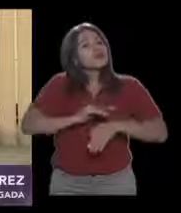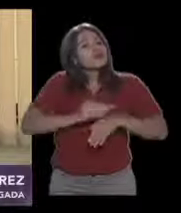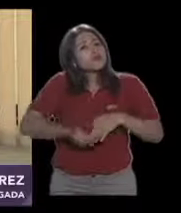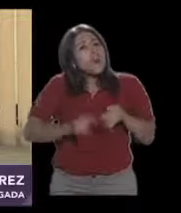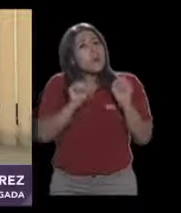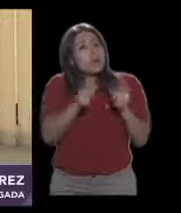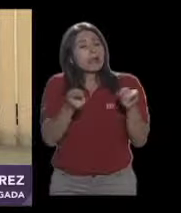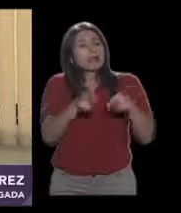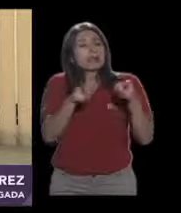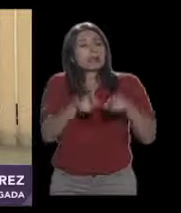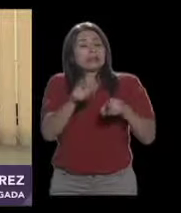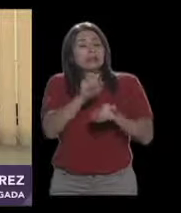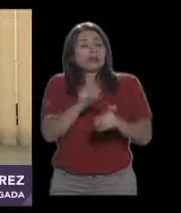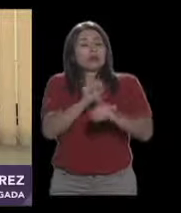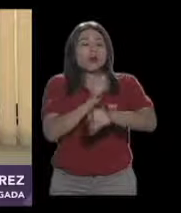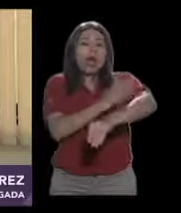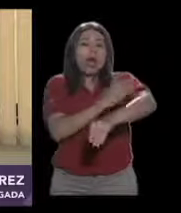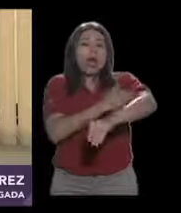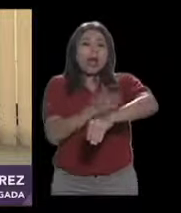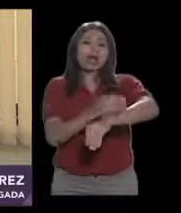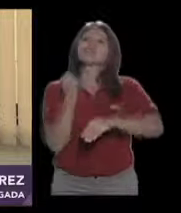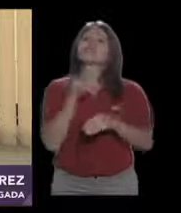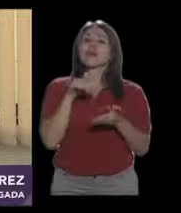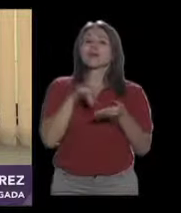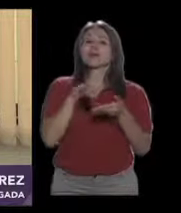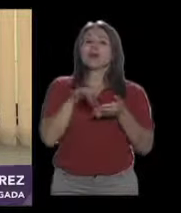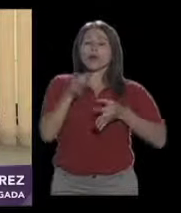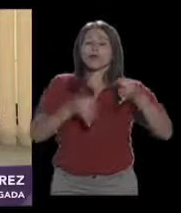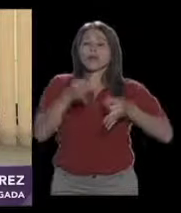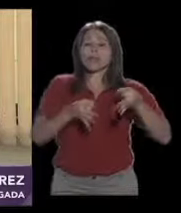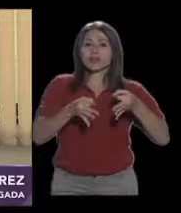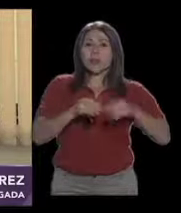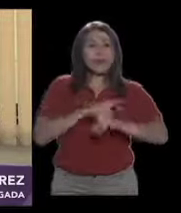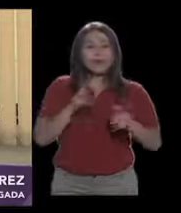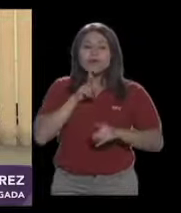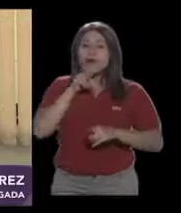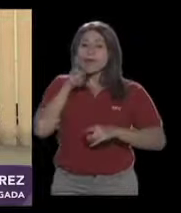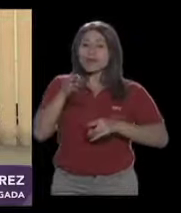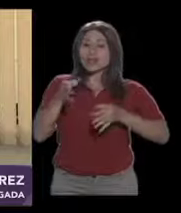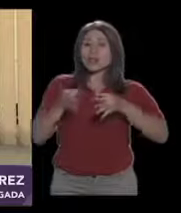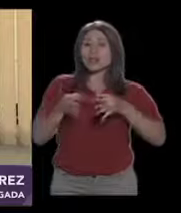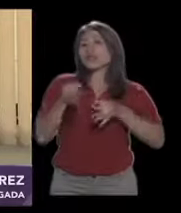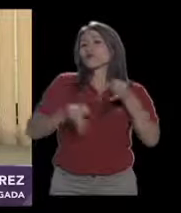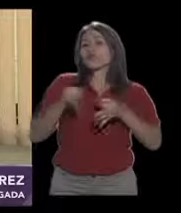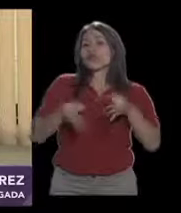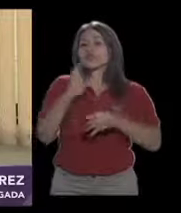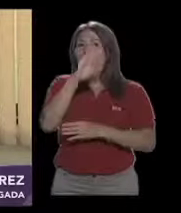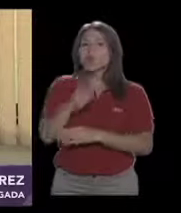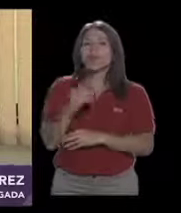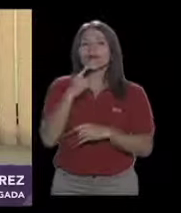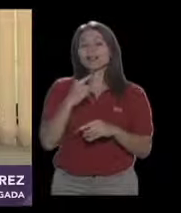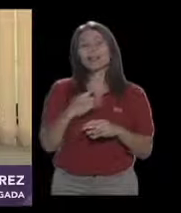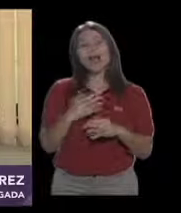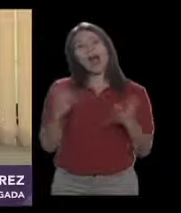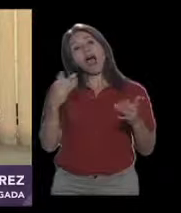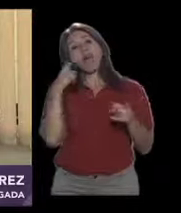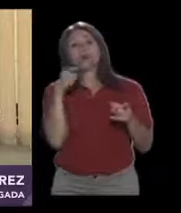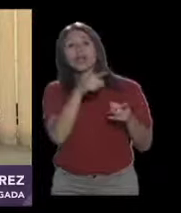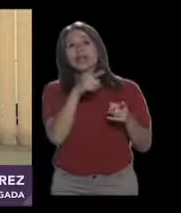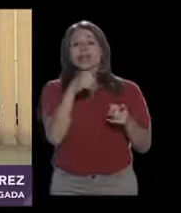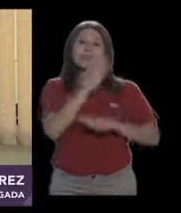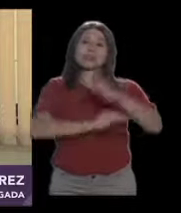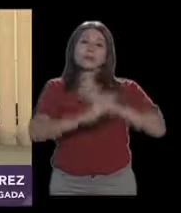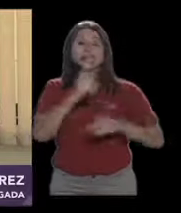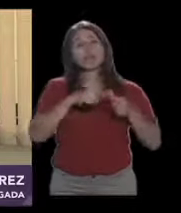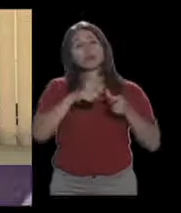situación y generar otras consecuencias. Siempre va haber una justificación de ese tipo. Nunca la justificación, nunca va a decir que es solo porque